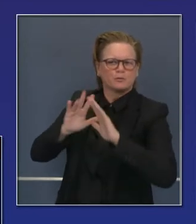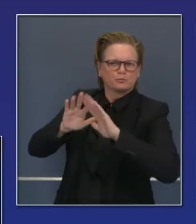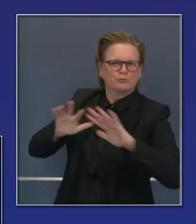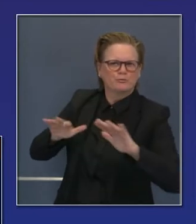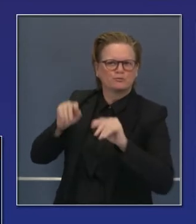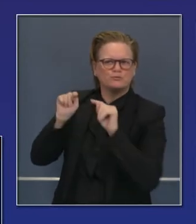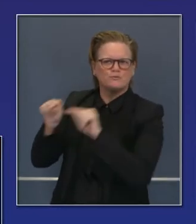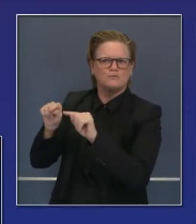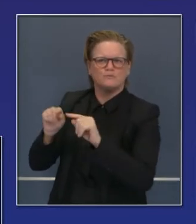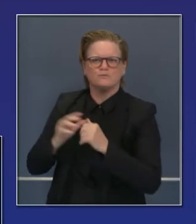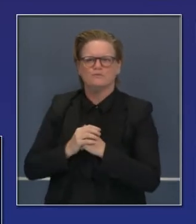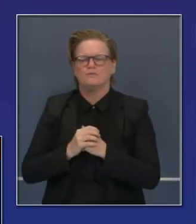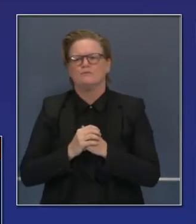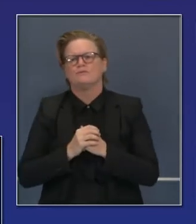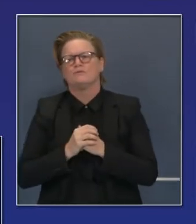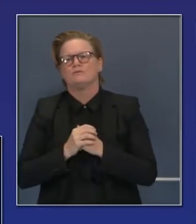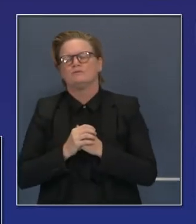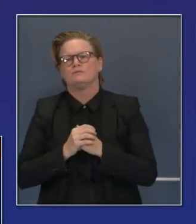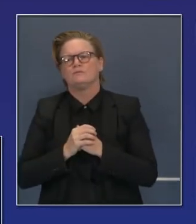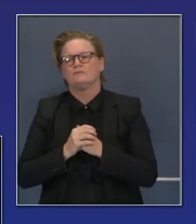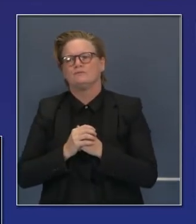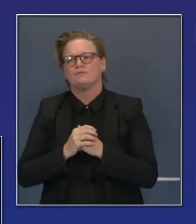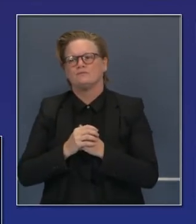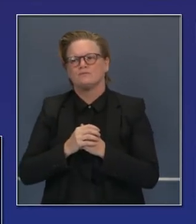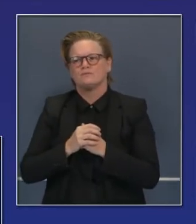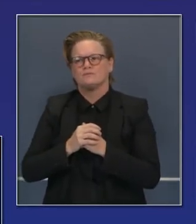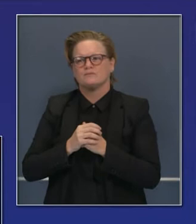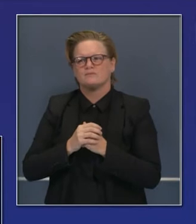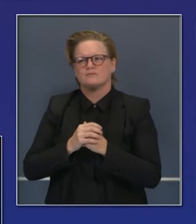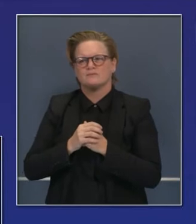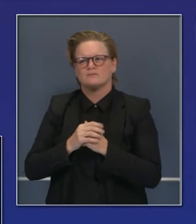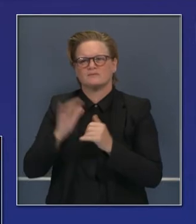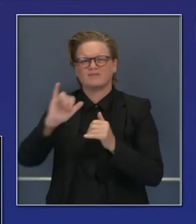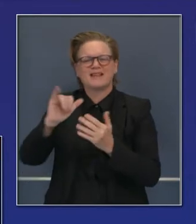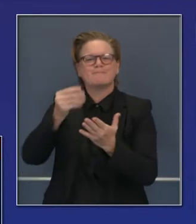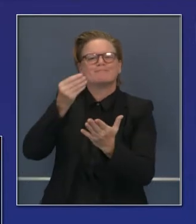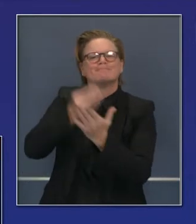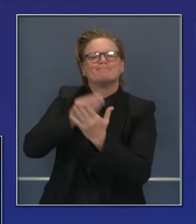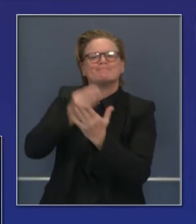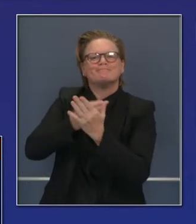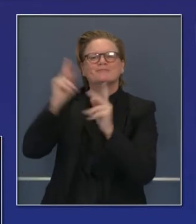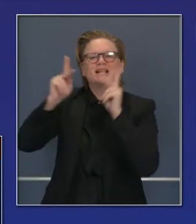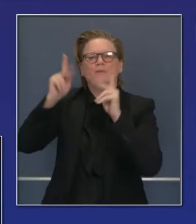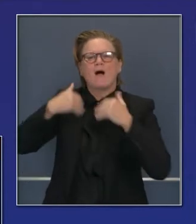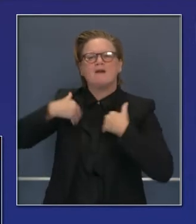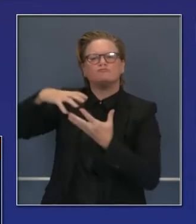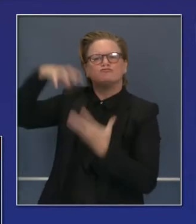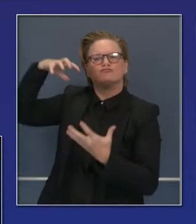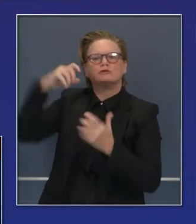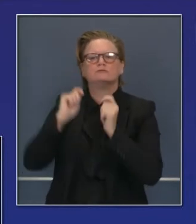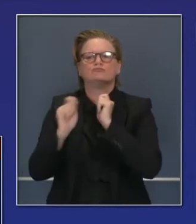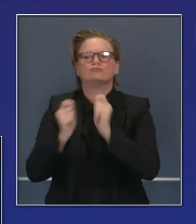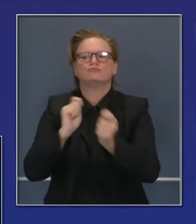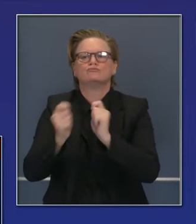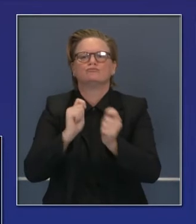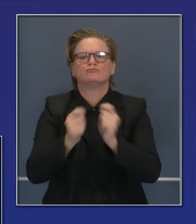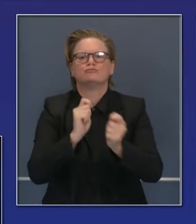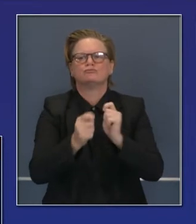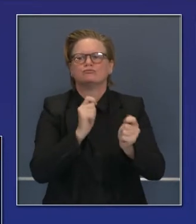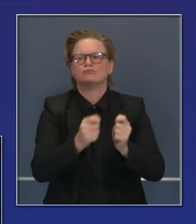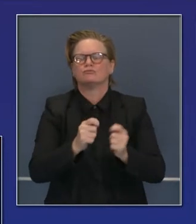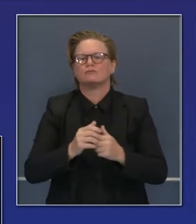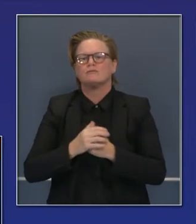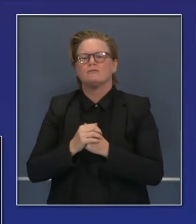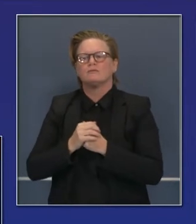que nos han ayudado en ese espacio. Y queremos recibir más apoyo filantrópico para seguir aumentando más y más